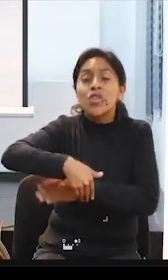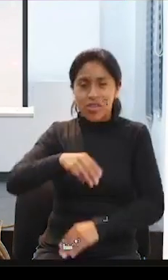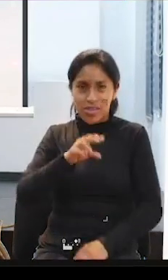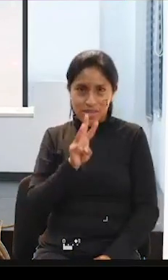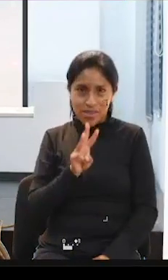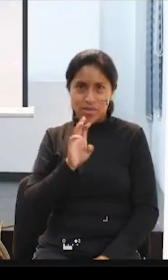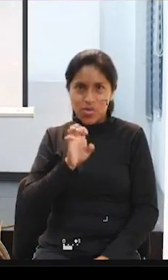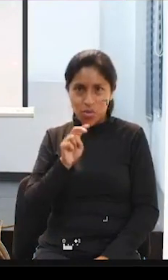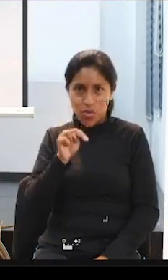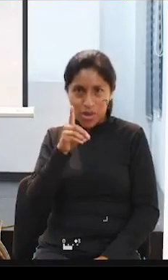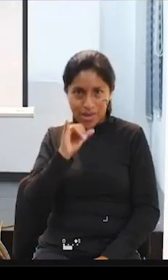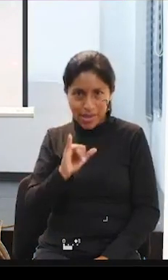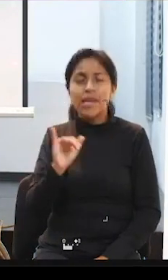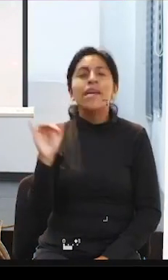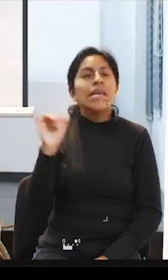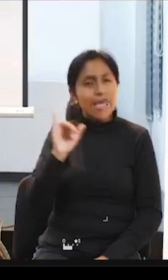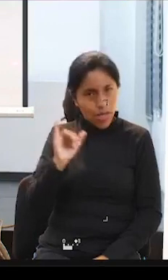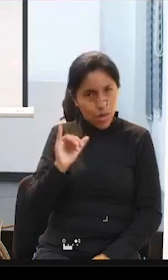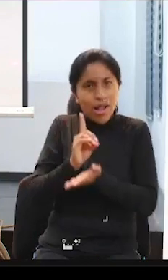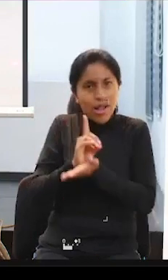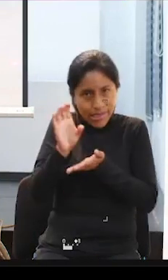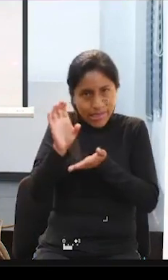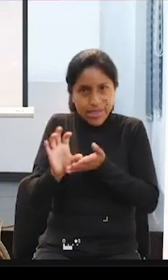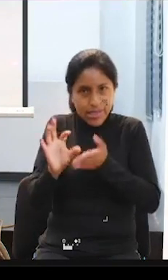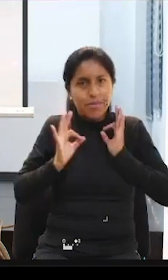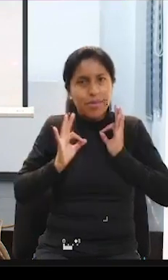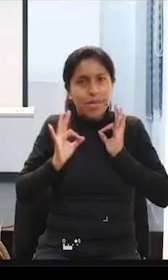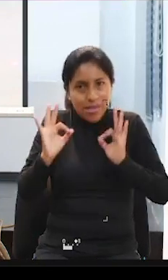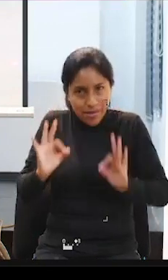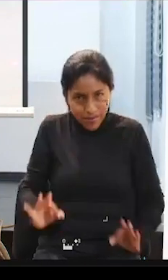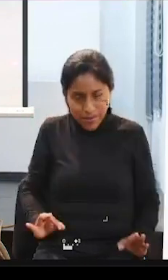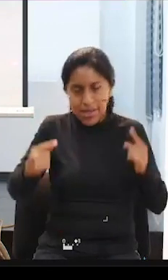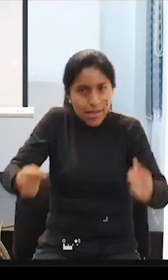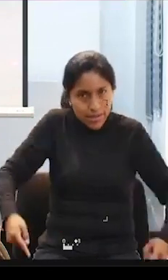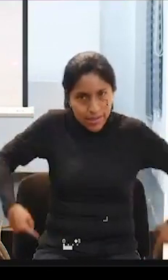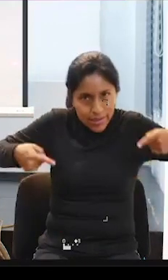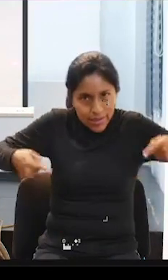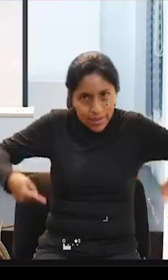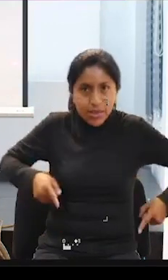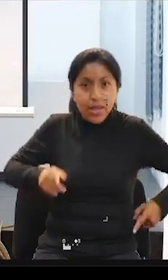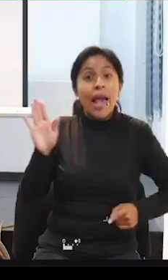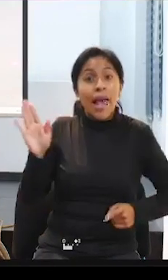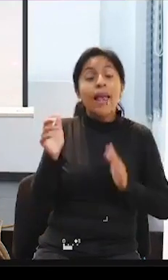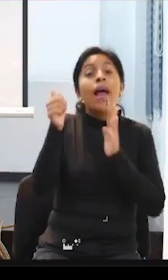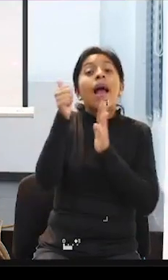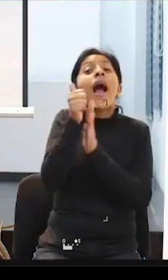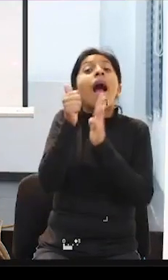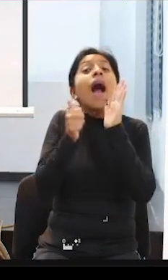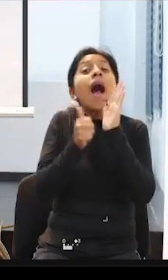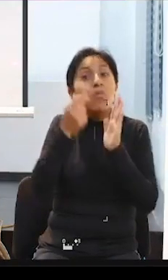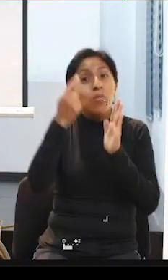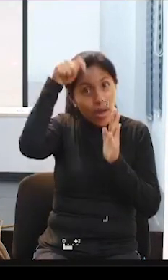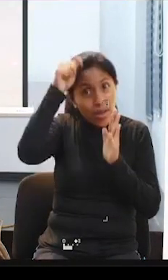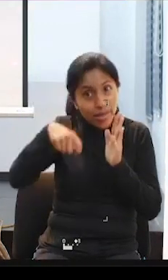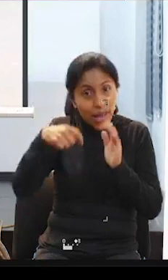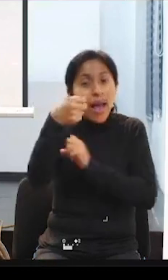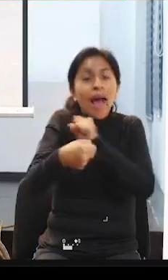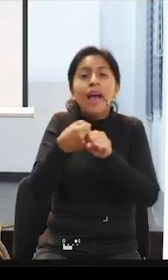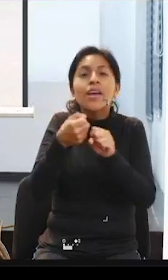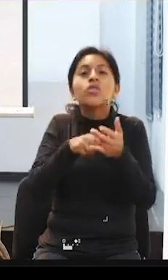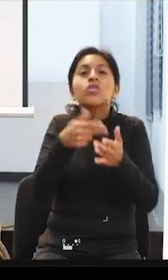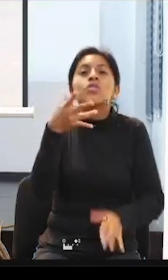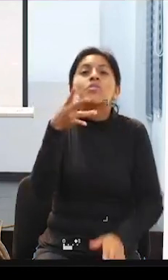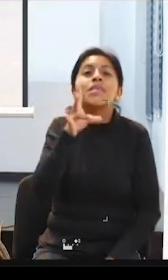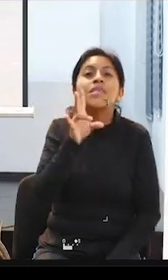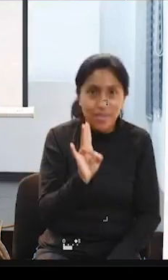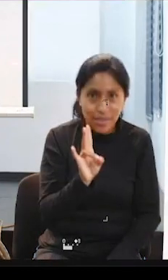de discapacidad física, usuaria de silla de ruedas, que se graduó como abogada el año 2017. Ella tiene